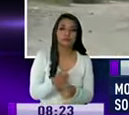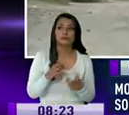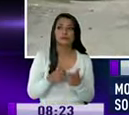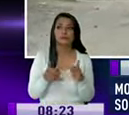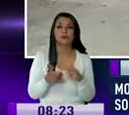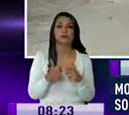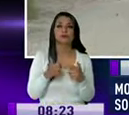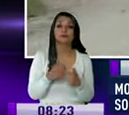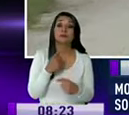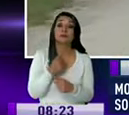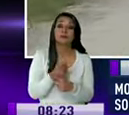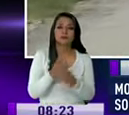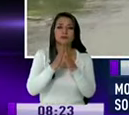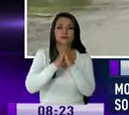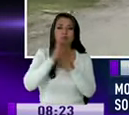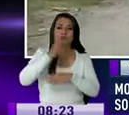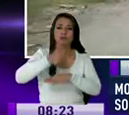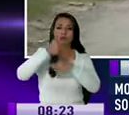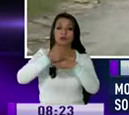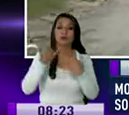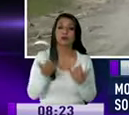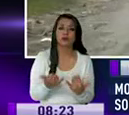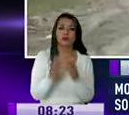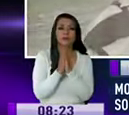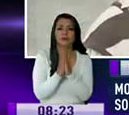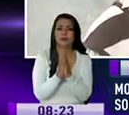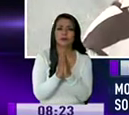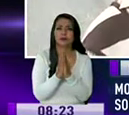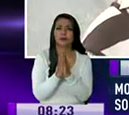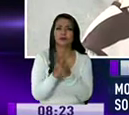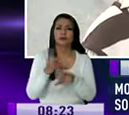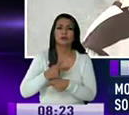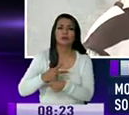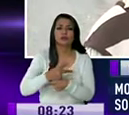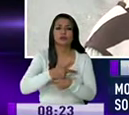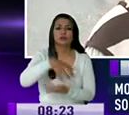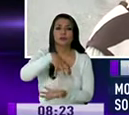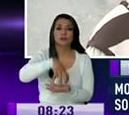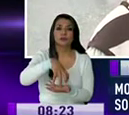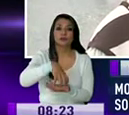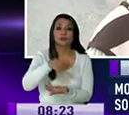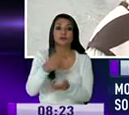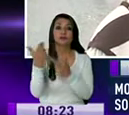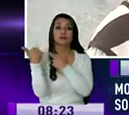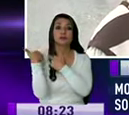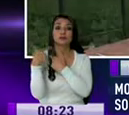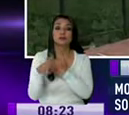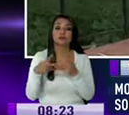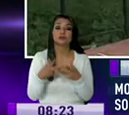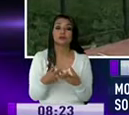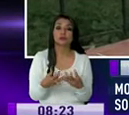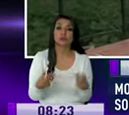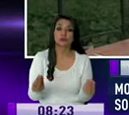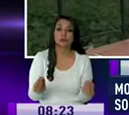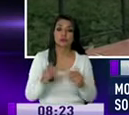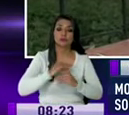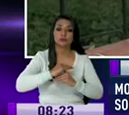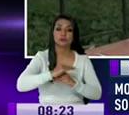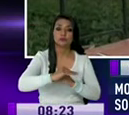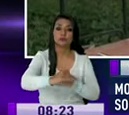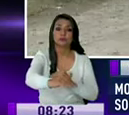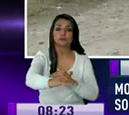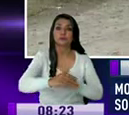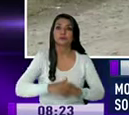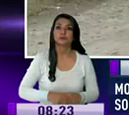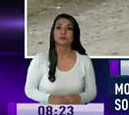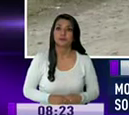problemas por eso hacemos el llamado de la autoridad en este caso nos parece es el consejo provincial que tiene que dar solución y pavimentación a la